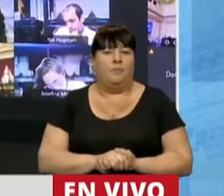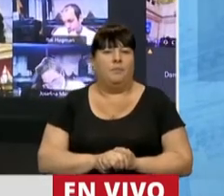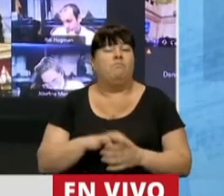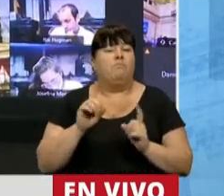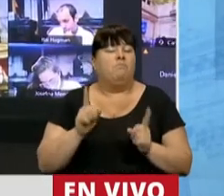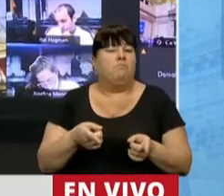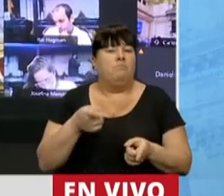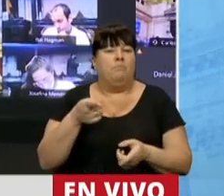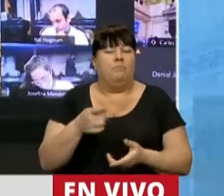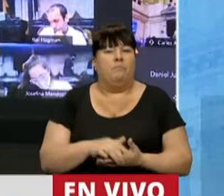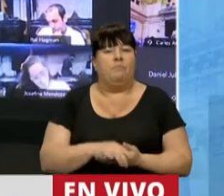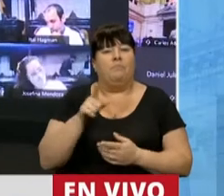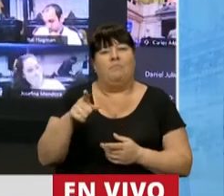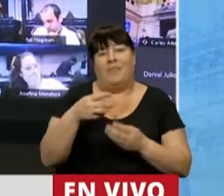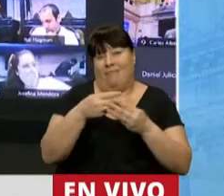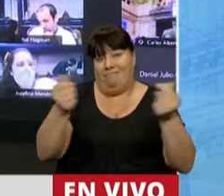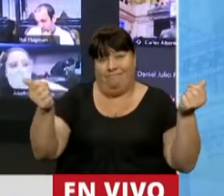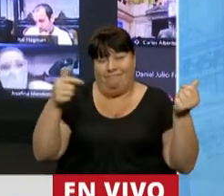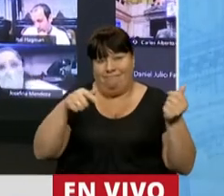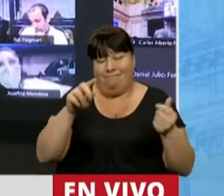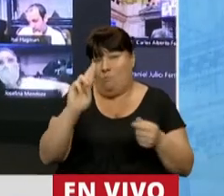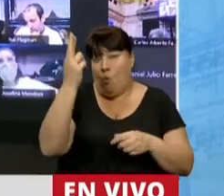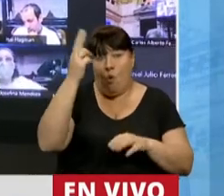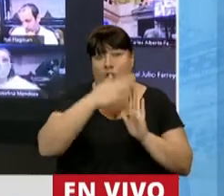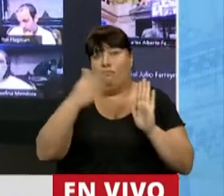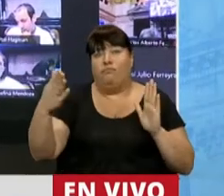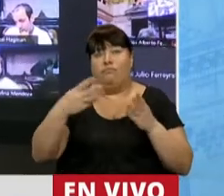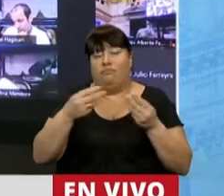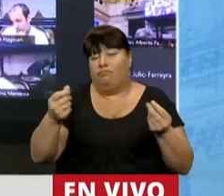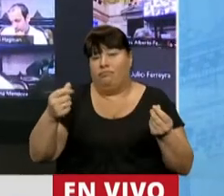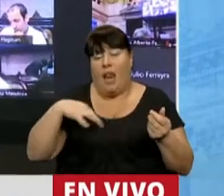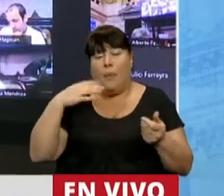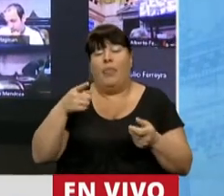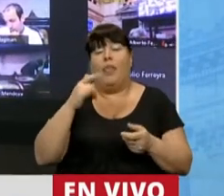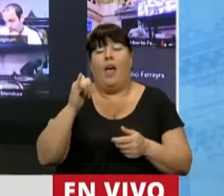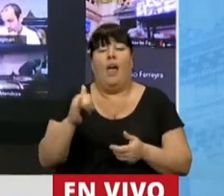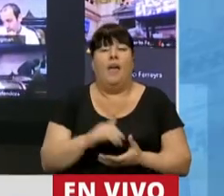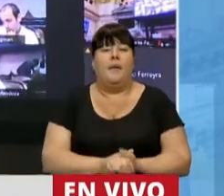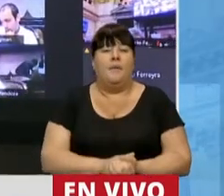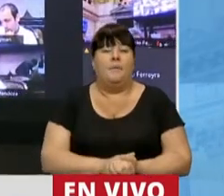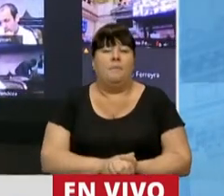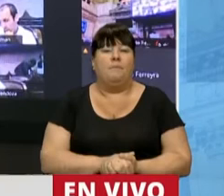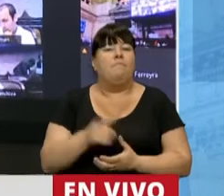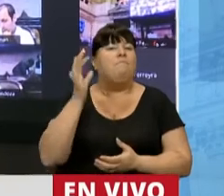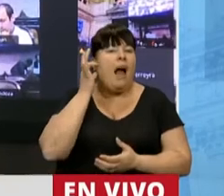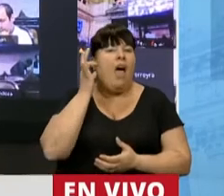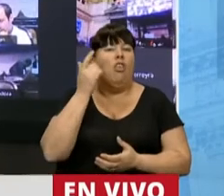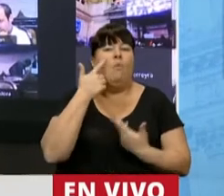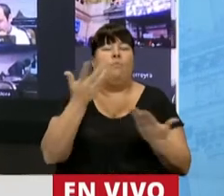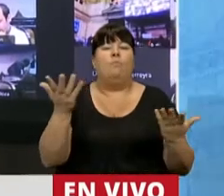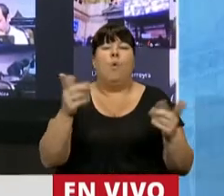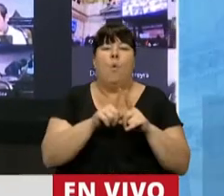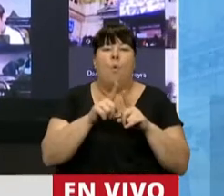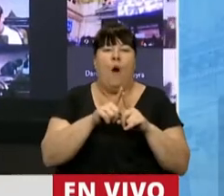su pérdida, en su final de su vida, señor Presidente, Diego demostró